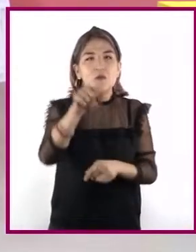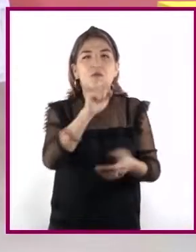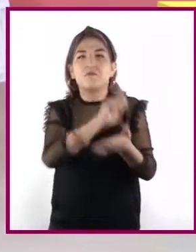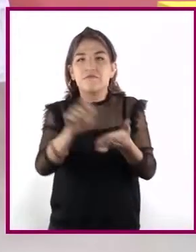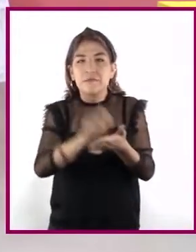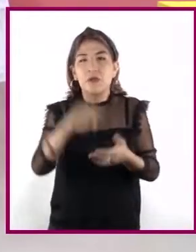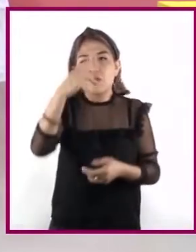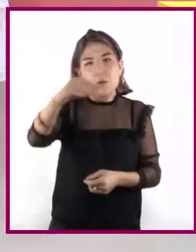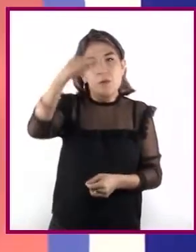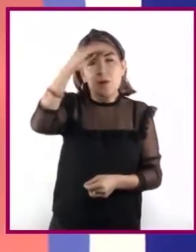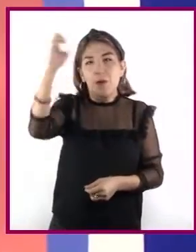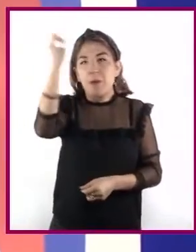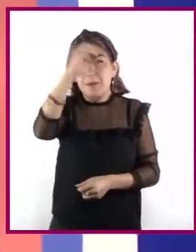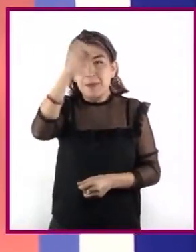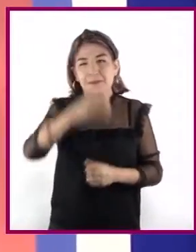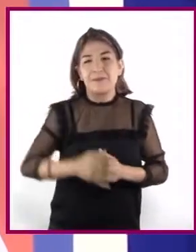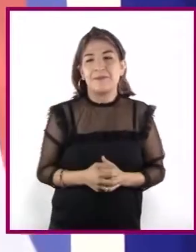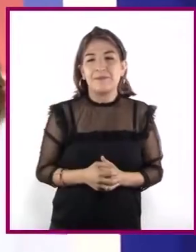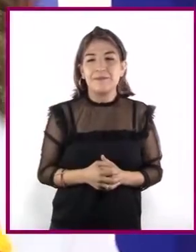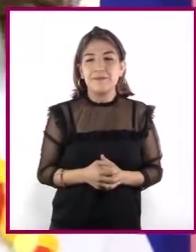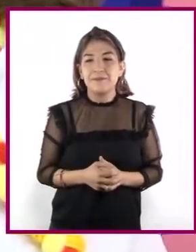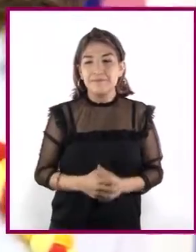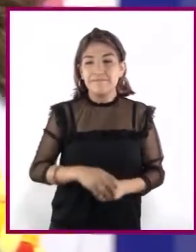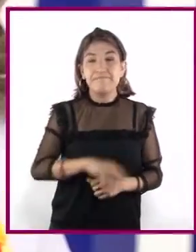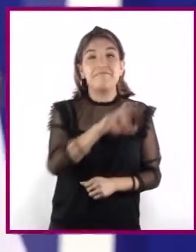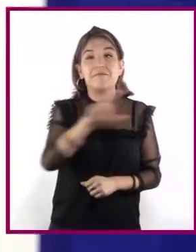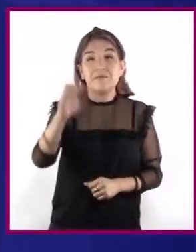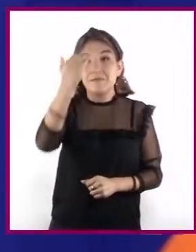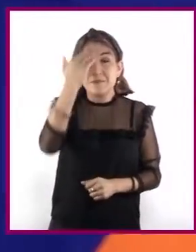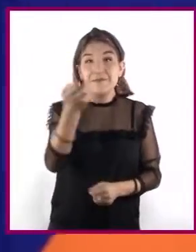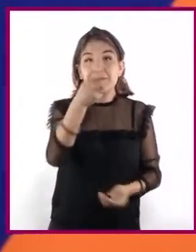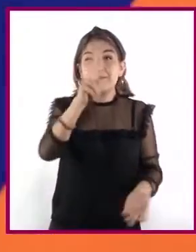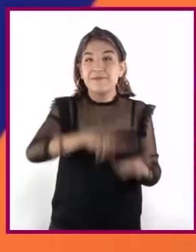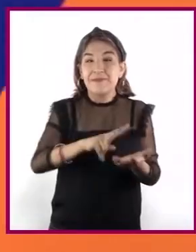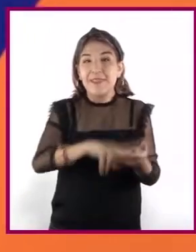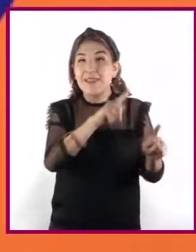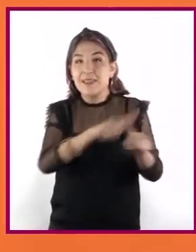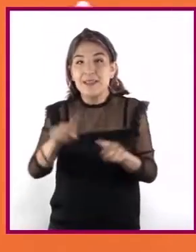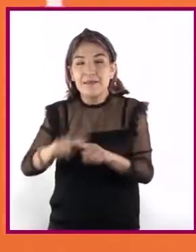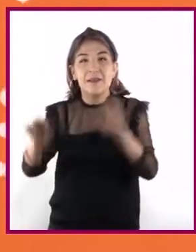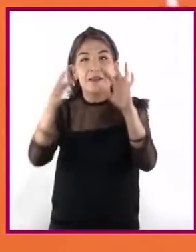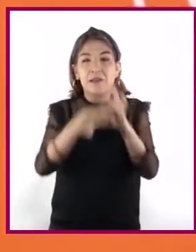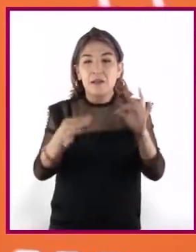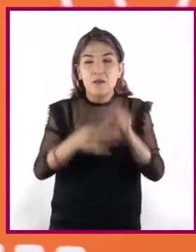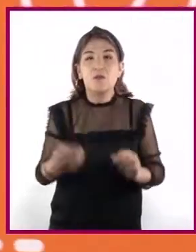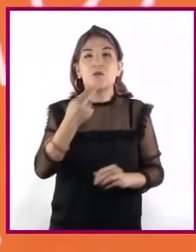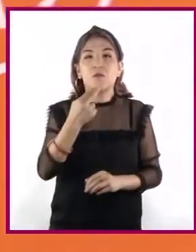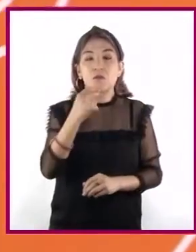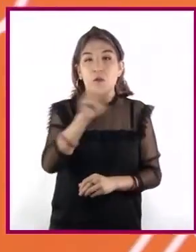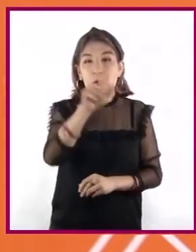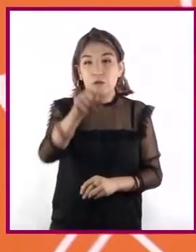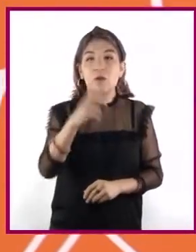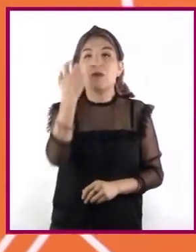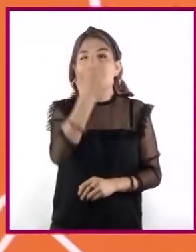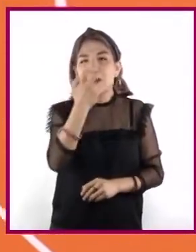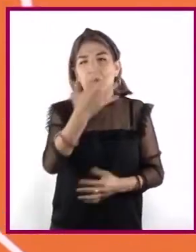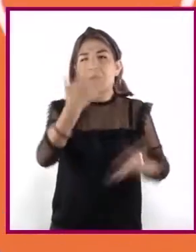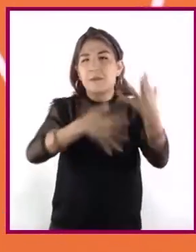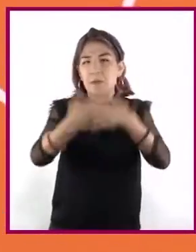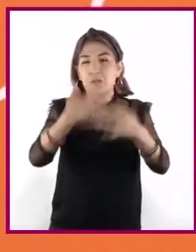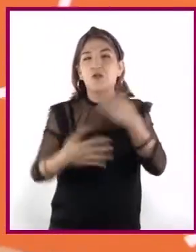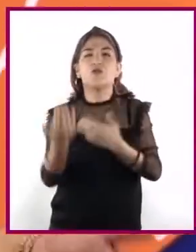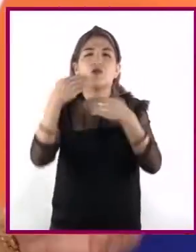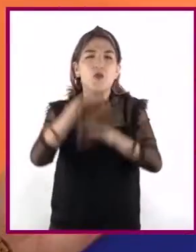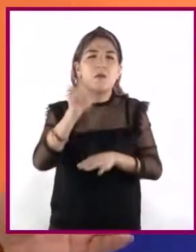argumentos. Reconocer los distintos tipos de argumentos que se emplean al opinar oralmente o mediante un